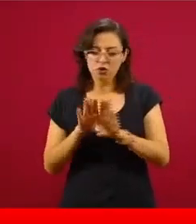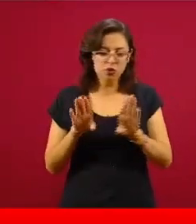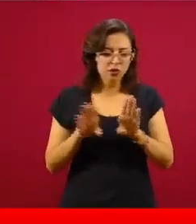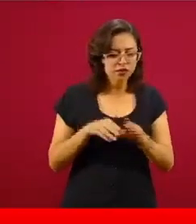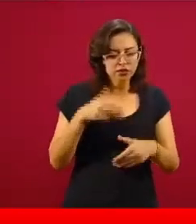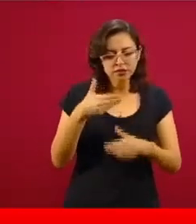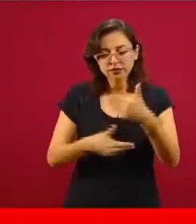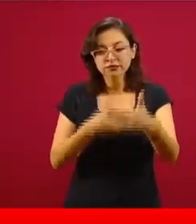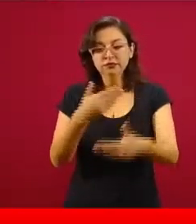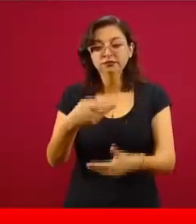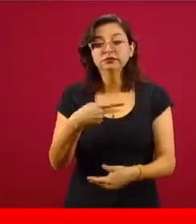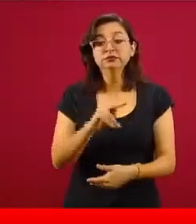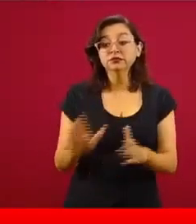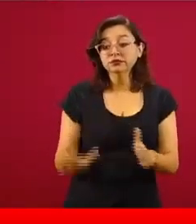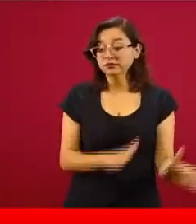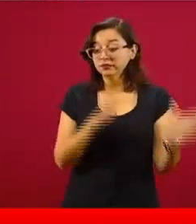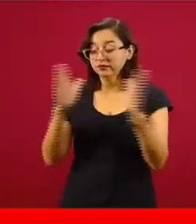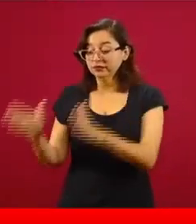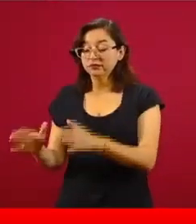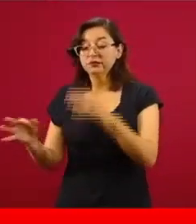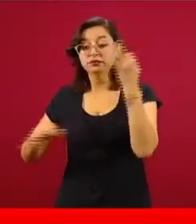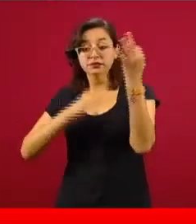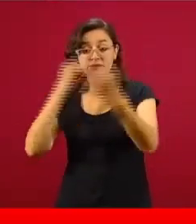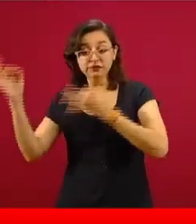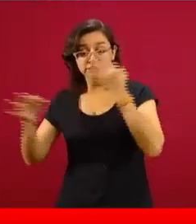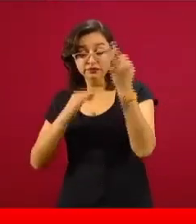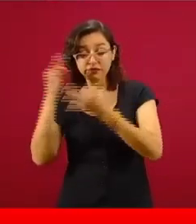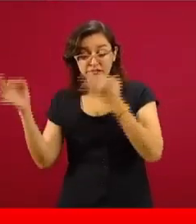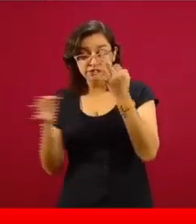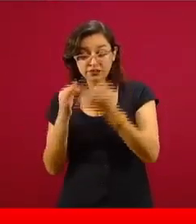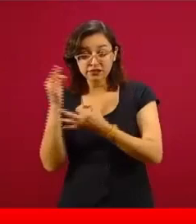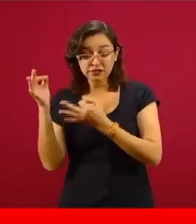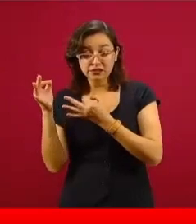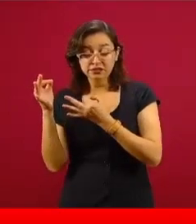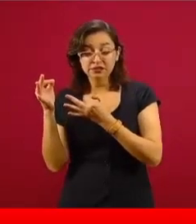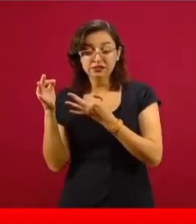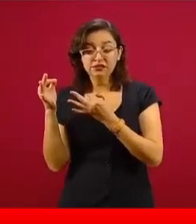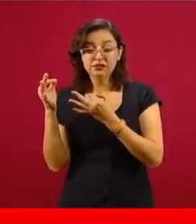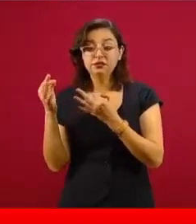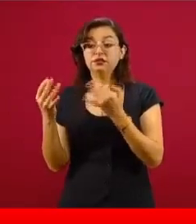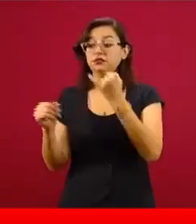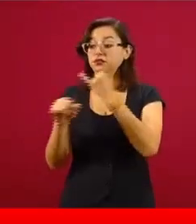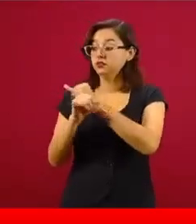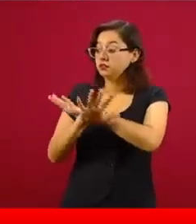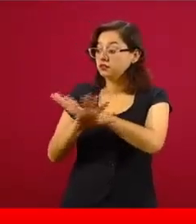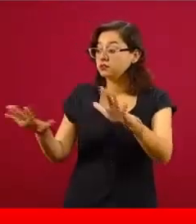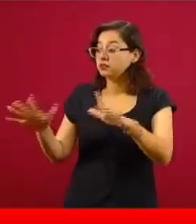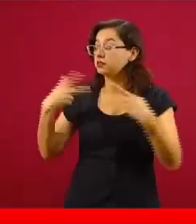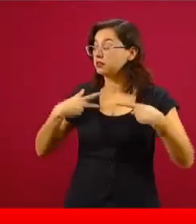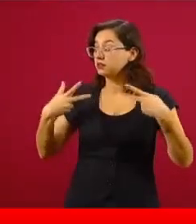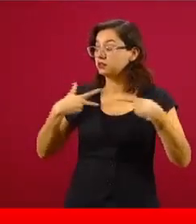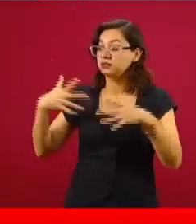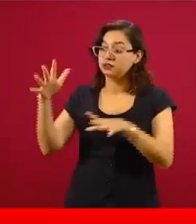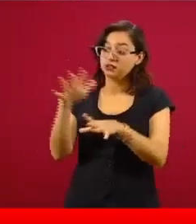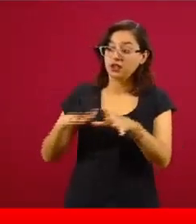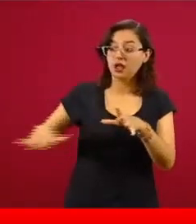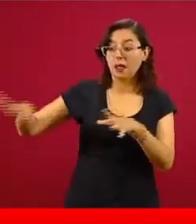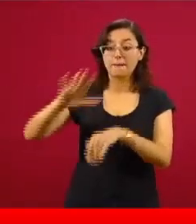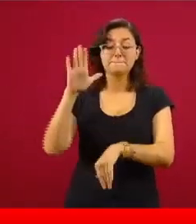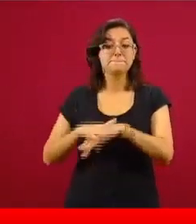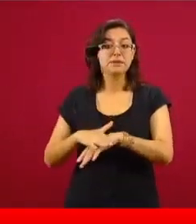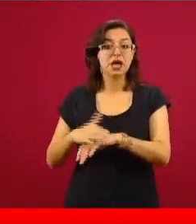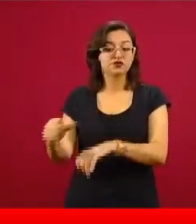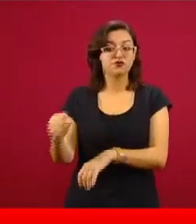la parte mediática y la parte de impacto social más fuerte,